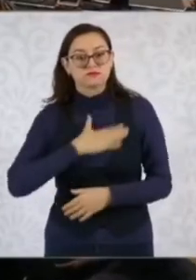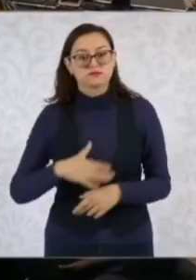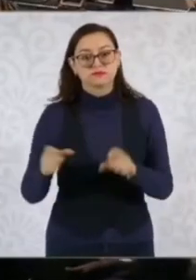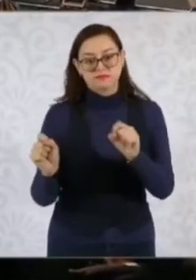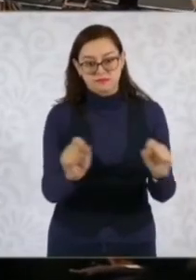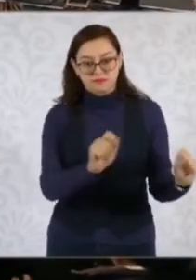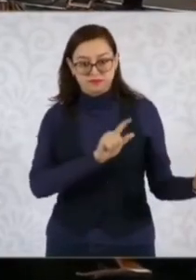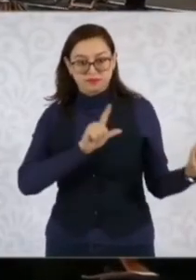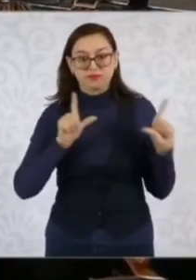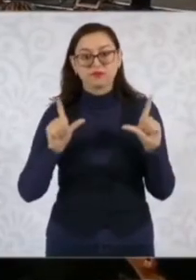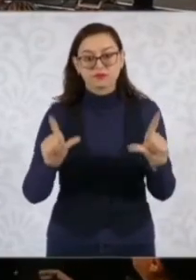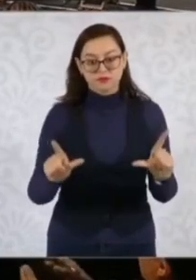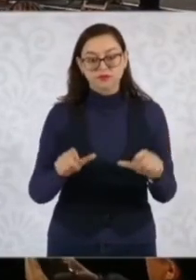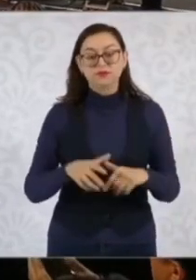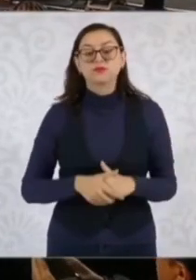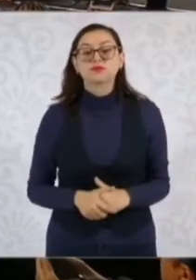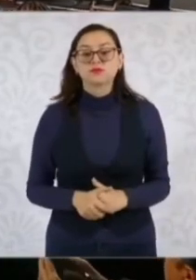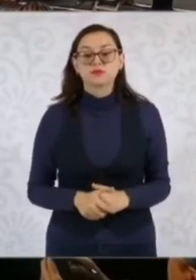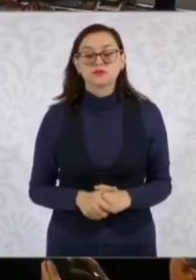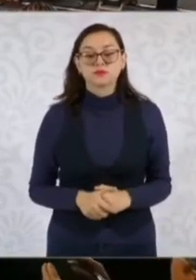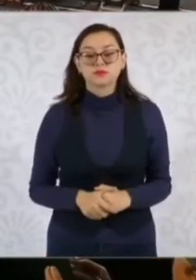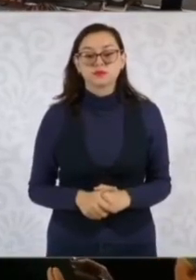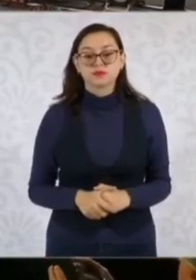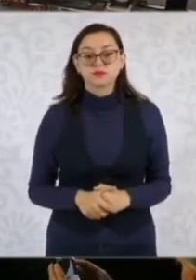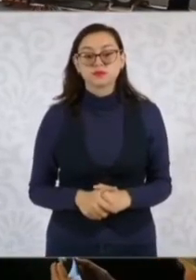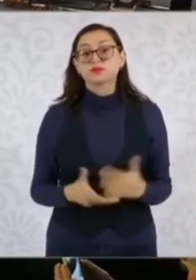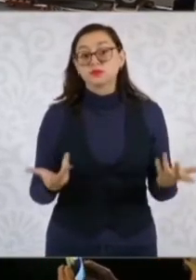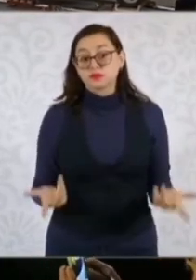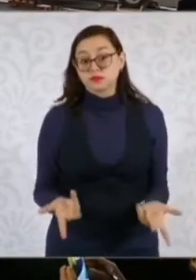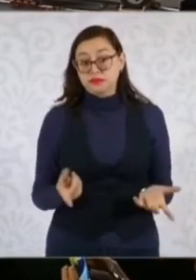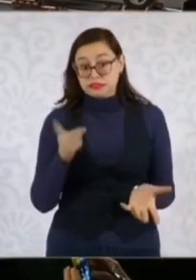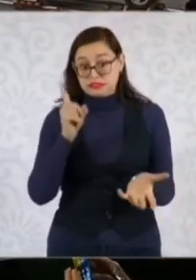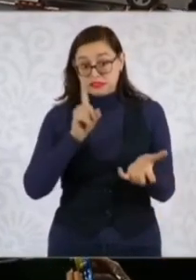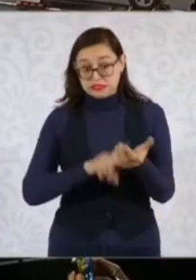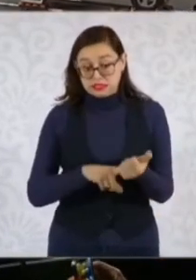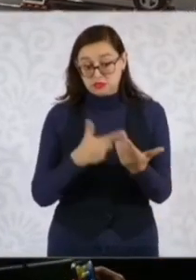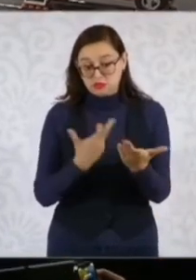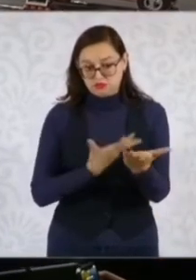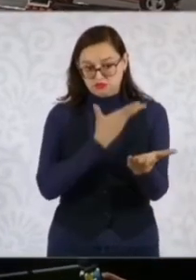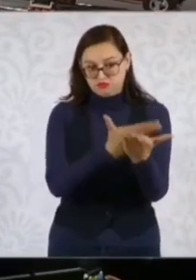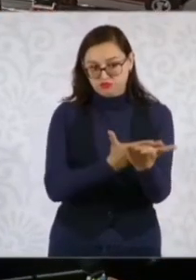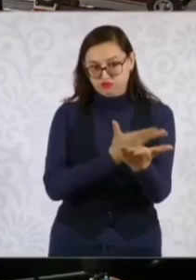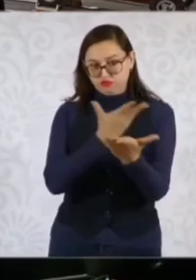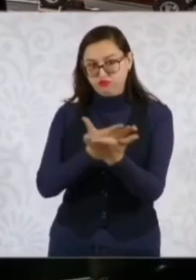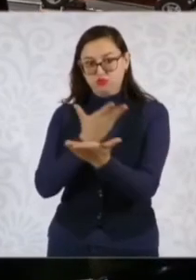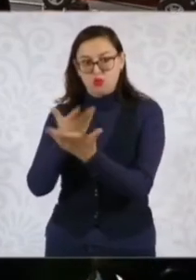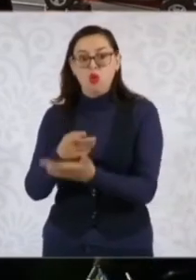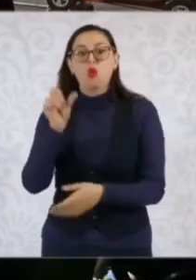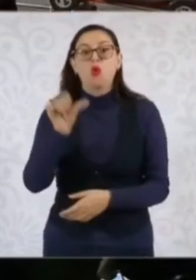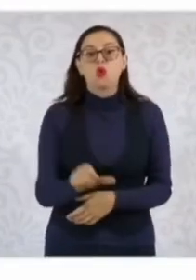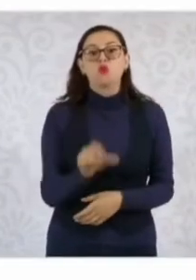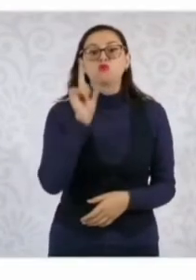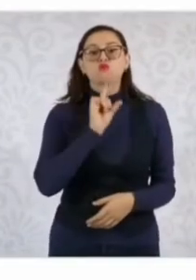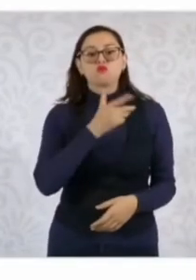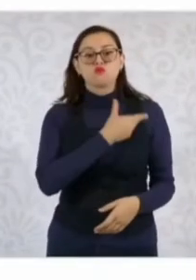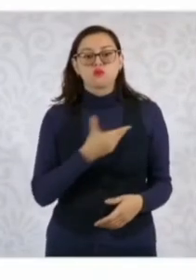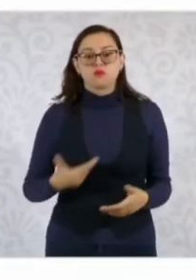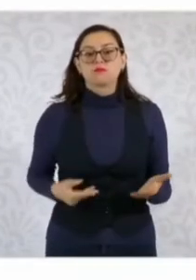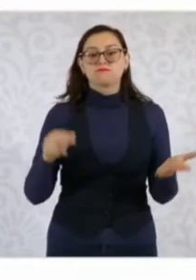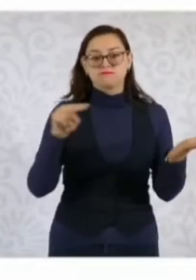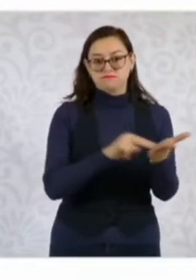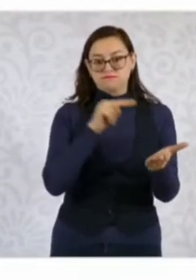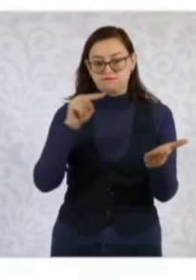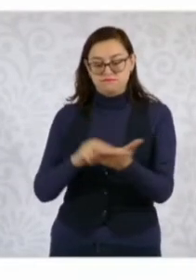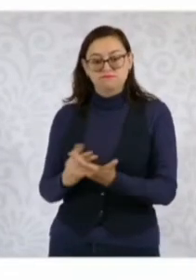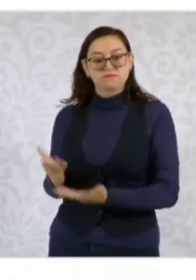Ese es un resumen de lo que implica el contenido de las reformas que hoy la presidenta firmará. Se garantiza, como bien lo